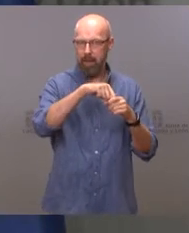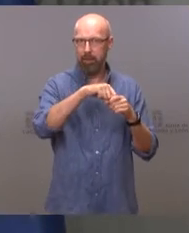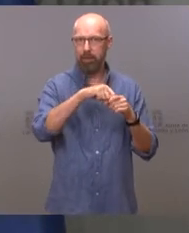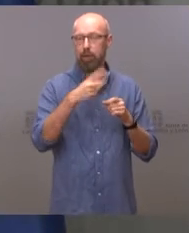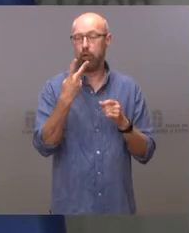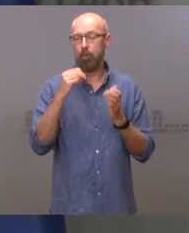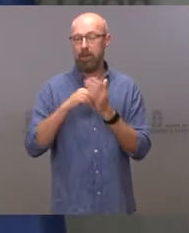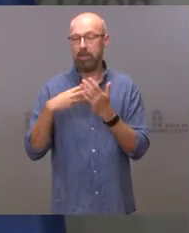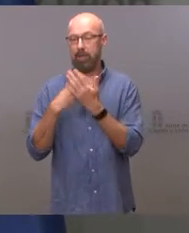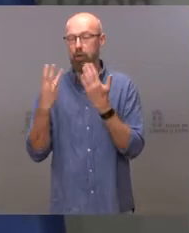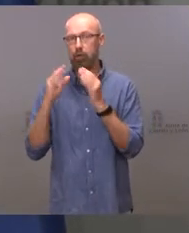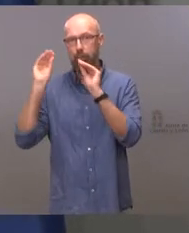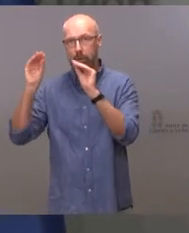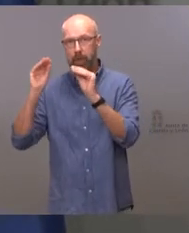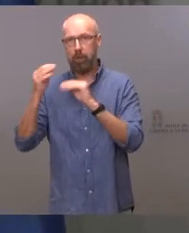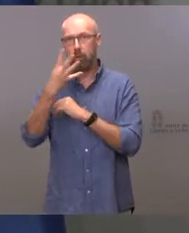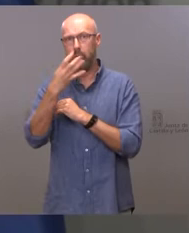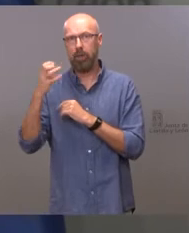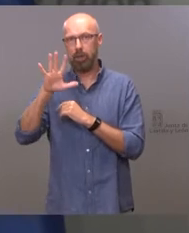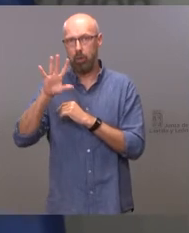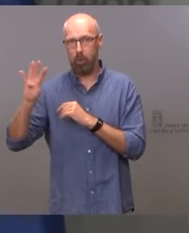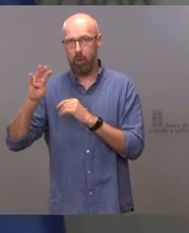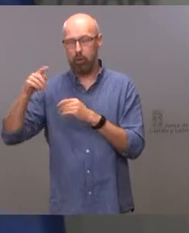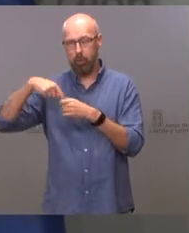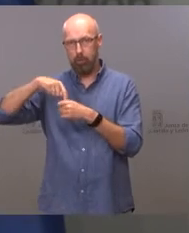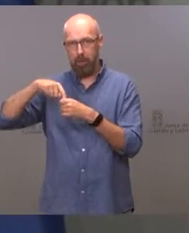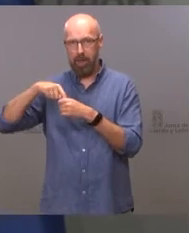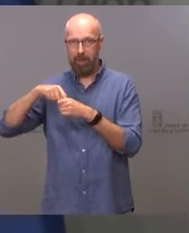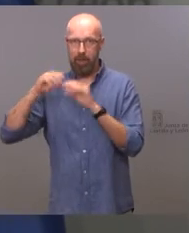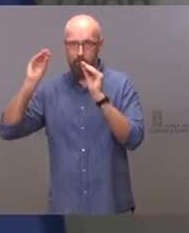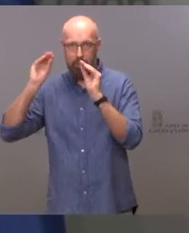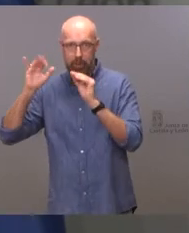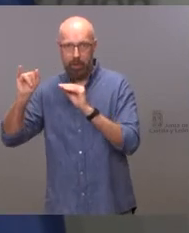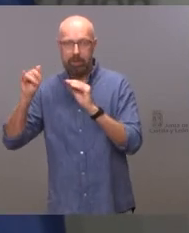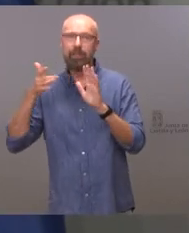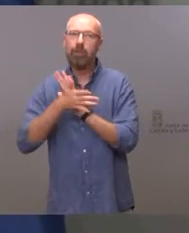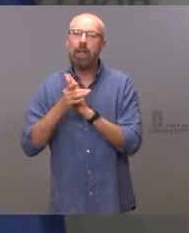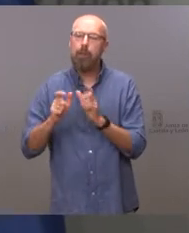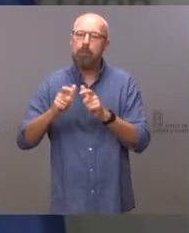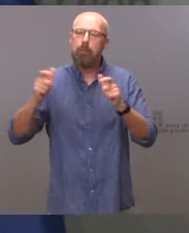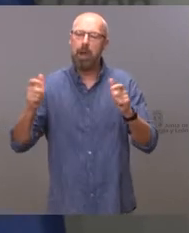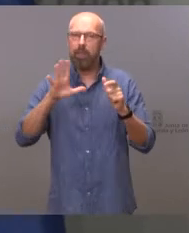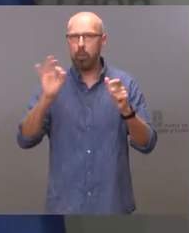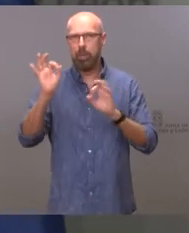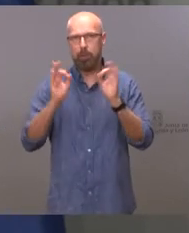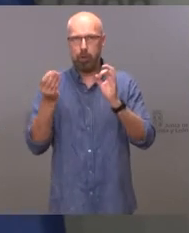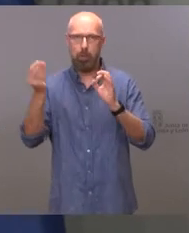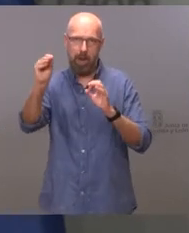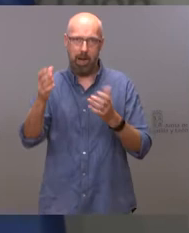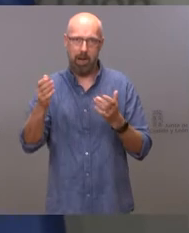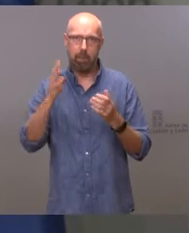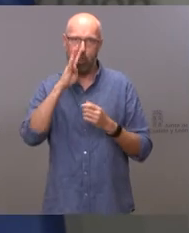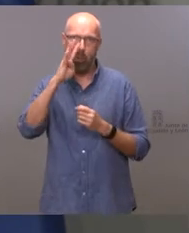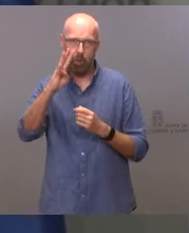454 residentes en nuestra comunidad, es decir, es un incremento superior al 50% en cuatro años.